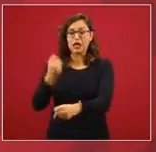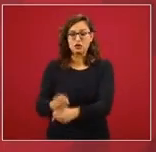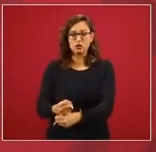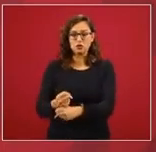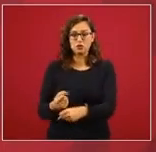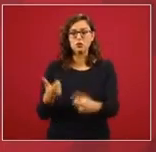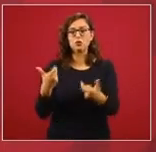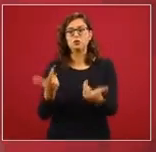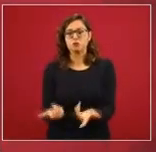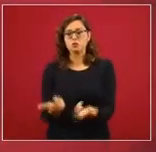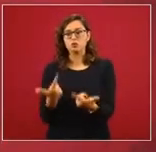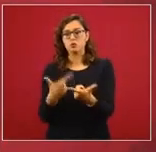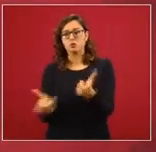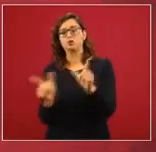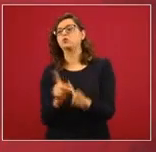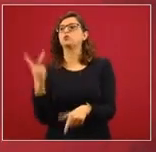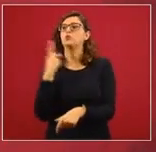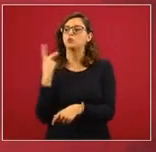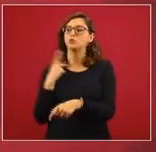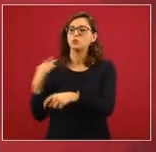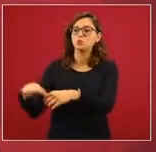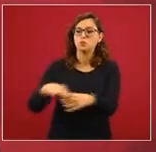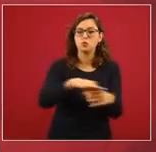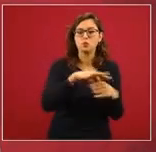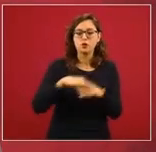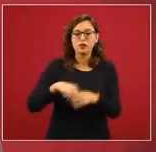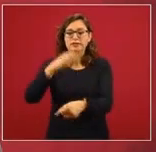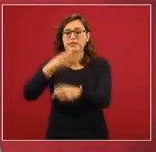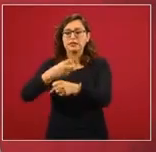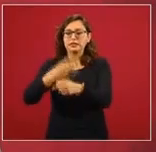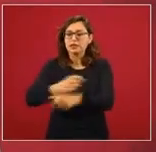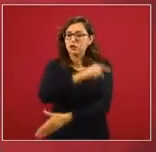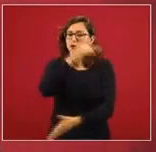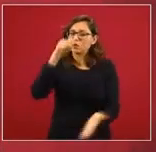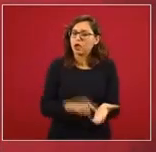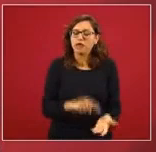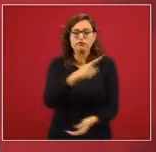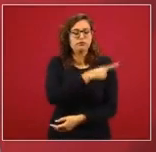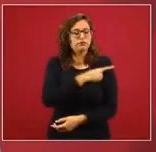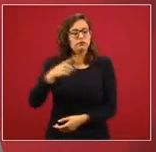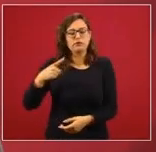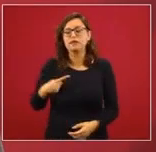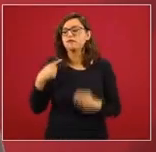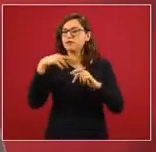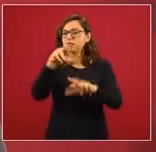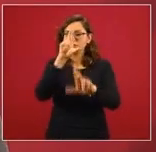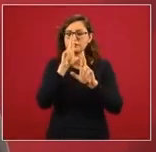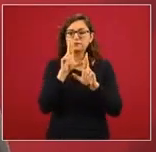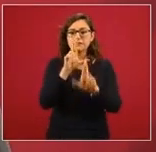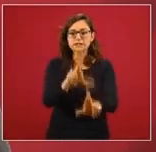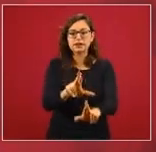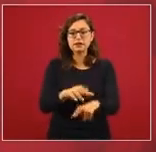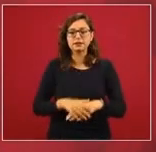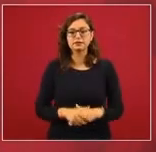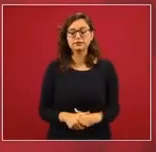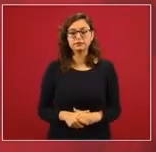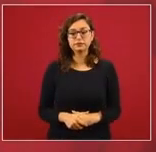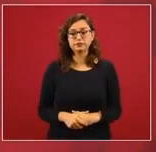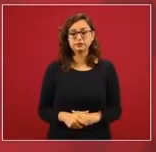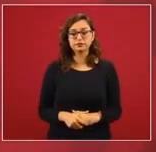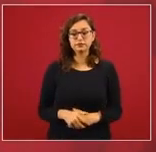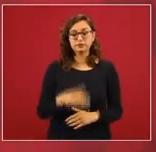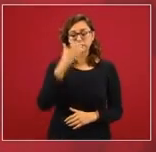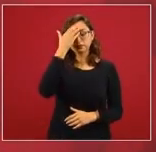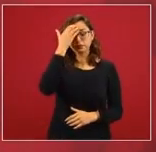sitio, así debe de ser y se debe de respetar. Y se deben de